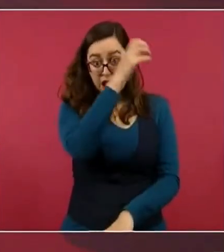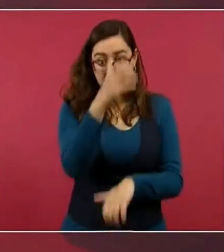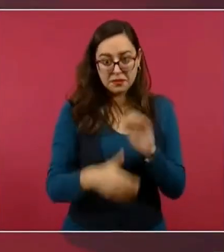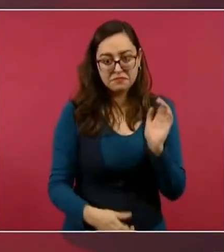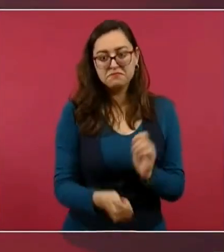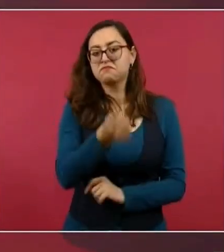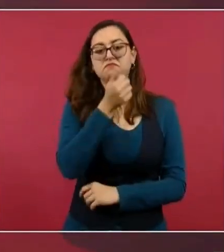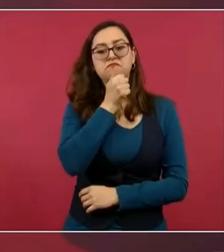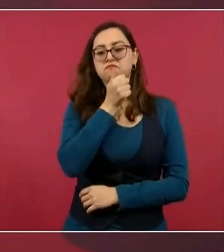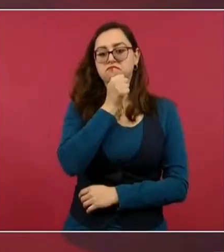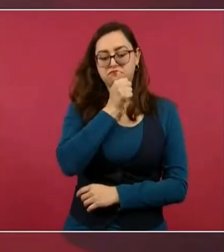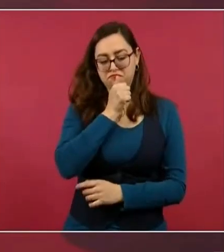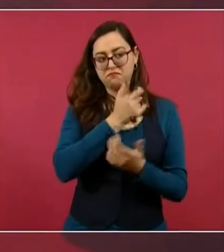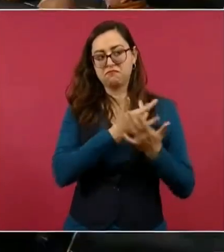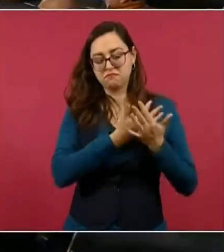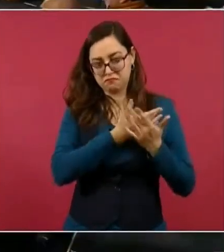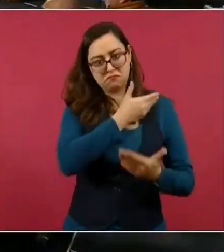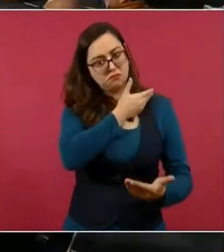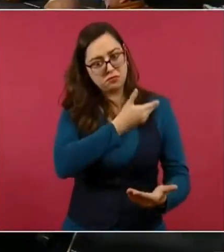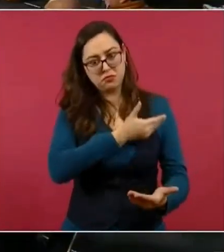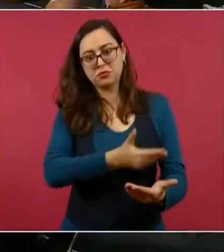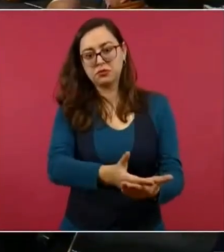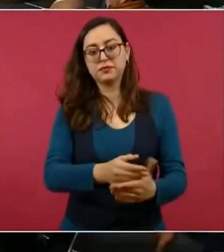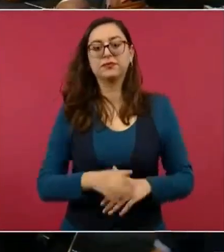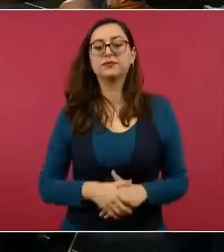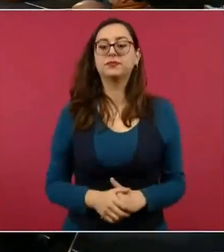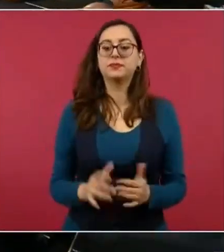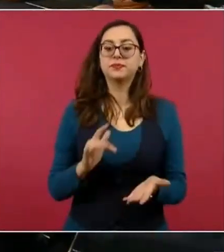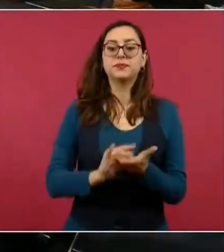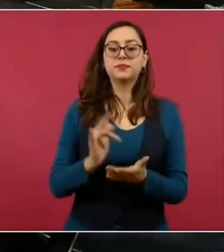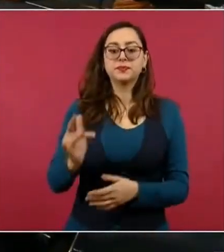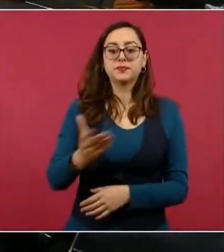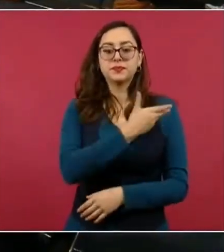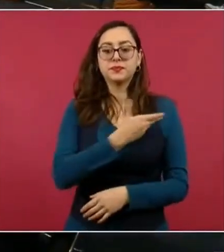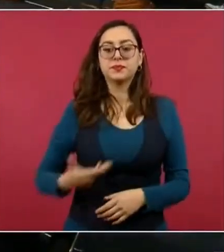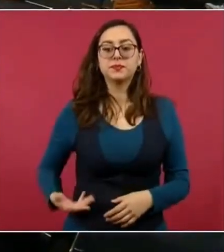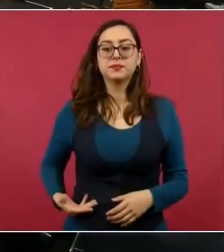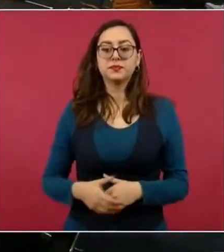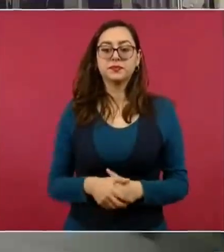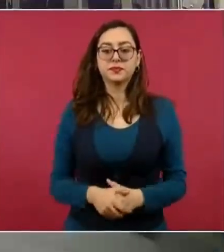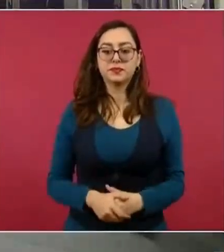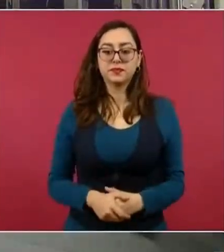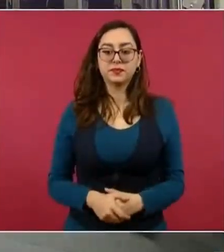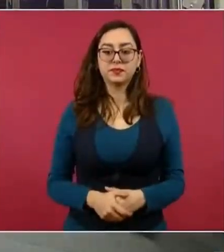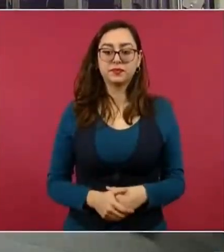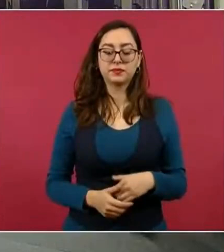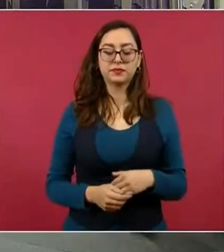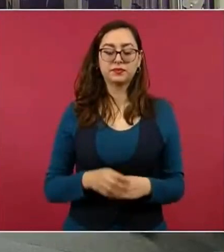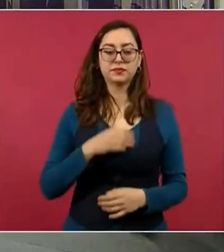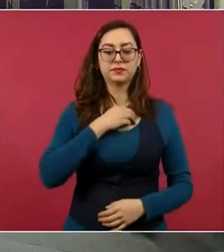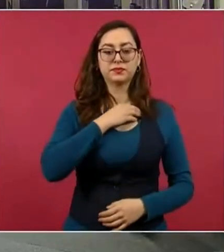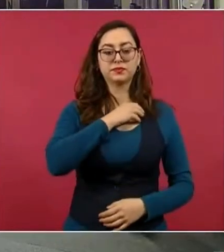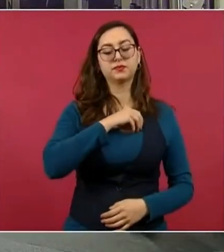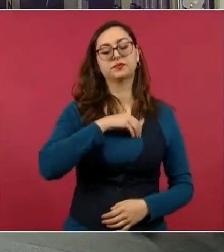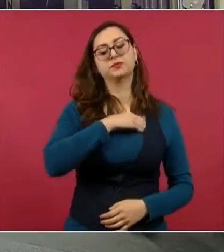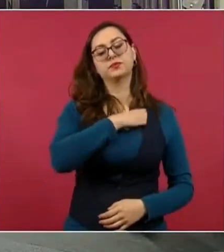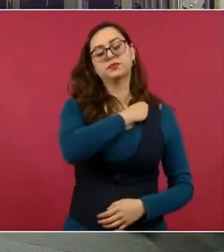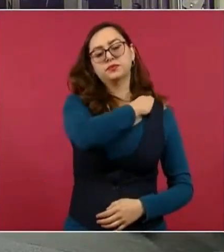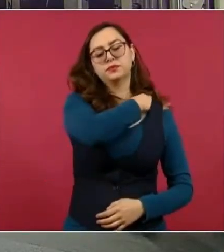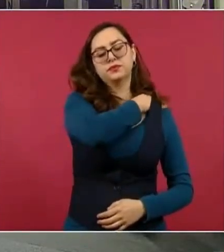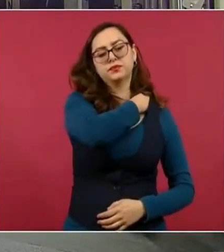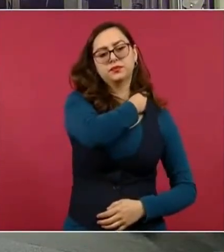proceso aún. Gracias. Gracias, presidente. Ahí, nada más para